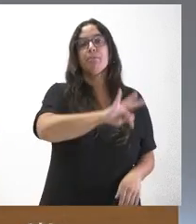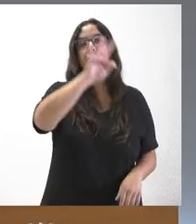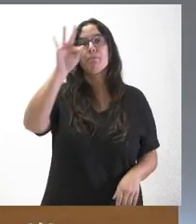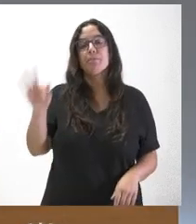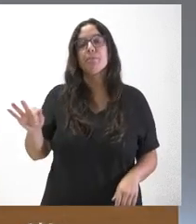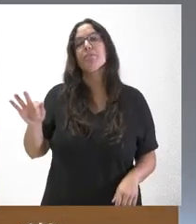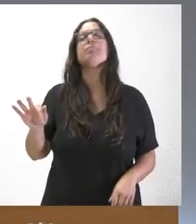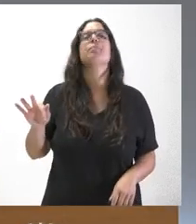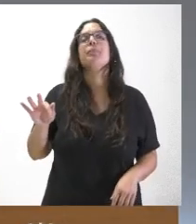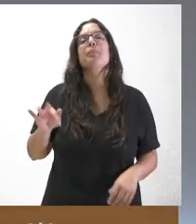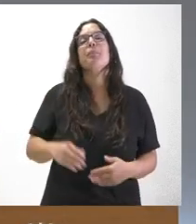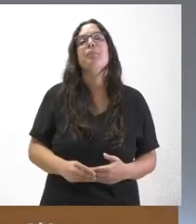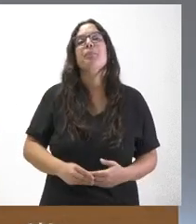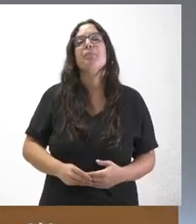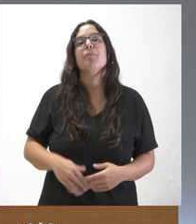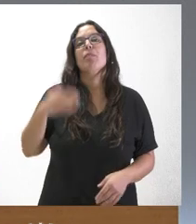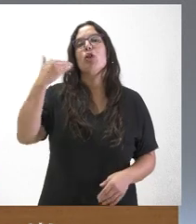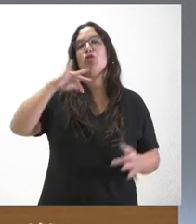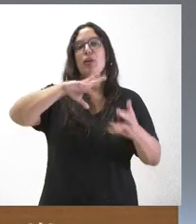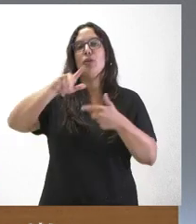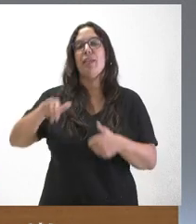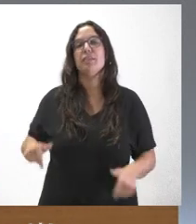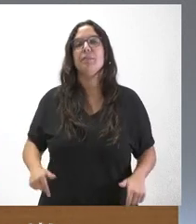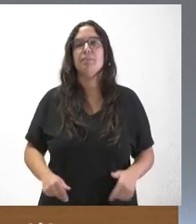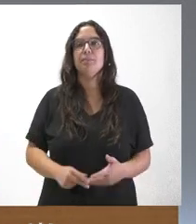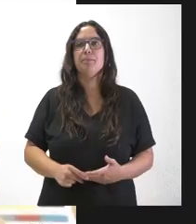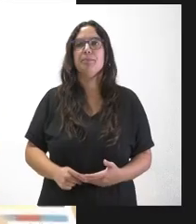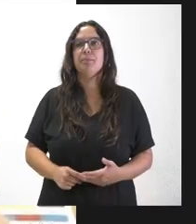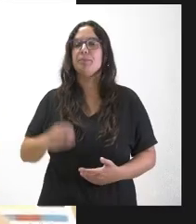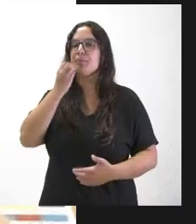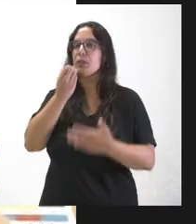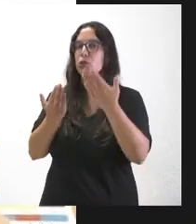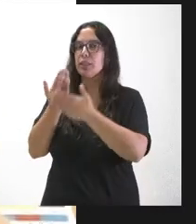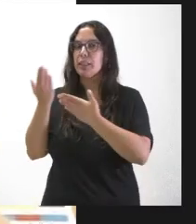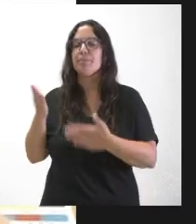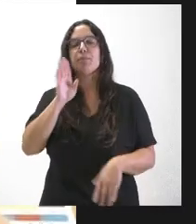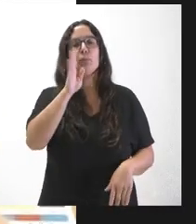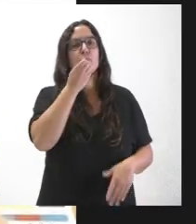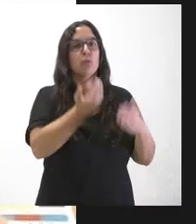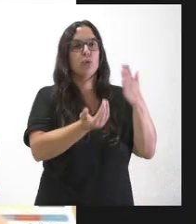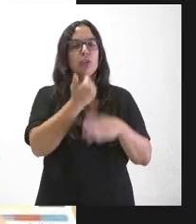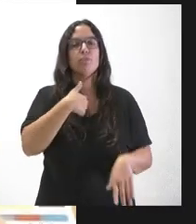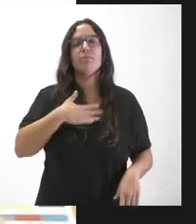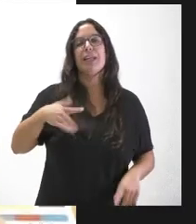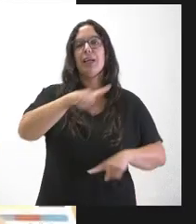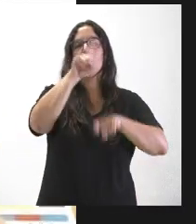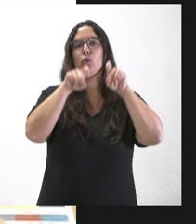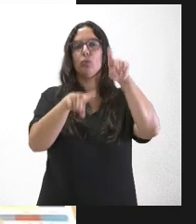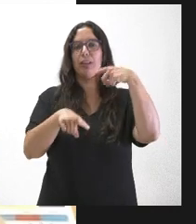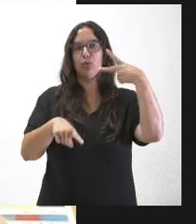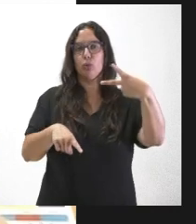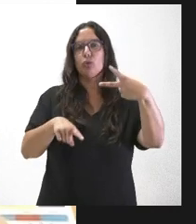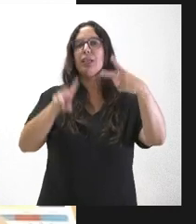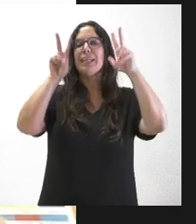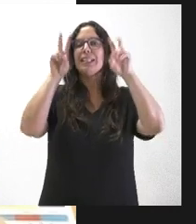continuación a Sergio García, de Soria Noticias. Sergio, buenos días. Sí, hola, buenos días. Yo quería hacer dos consultas en torno a